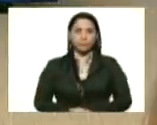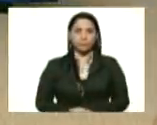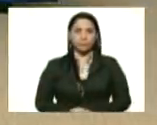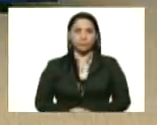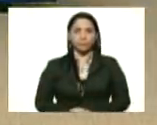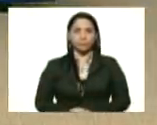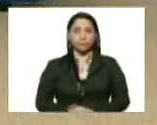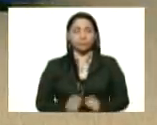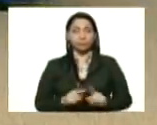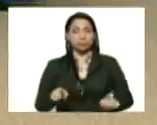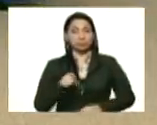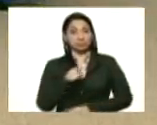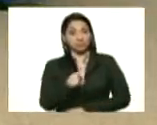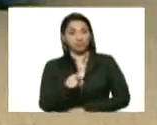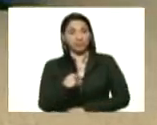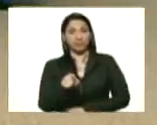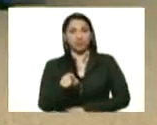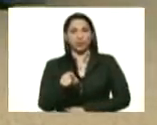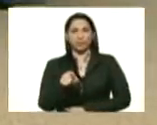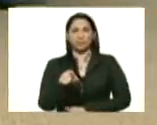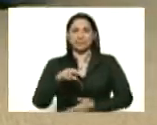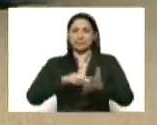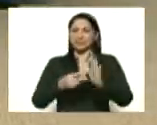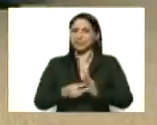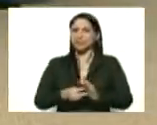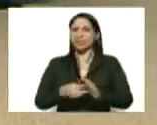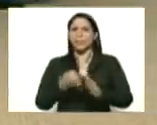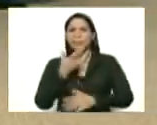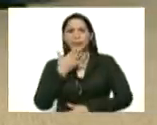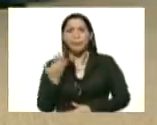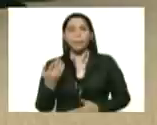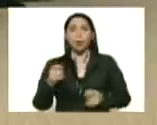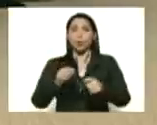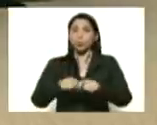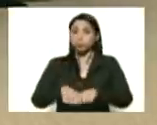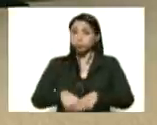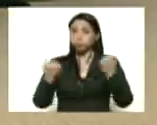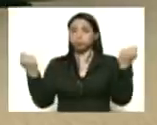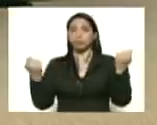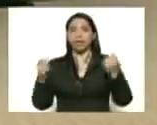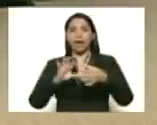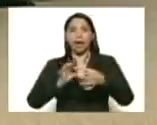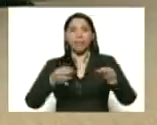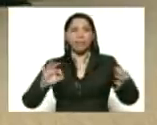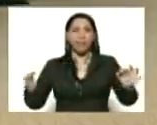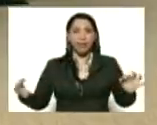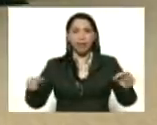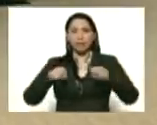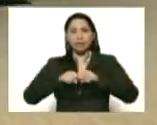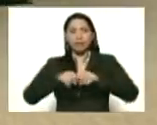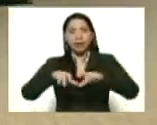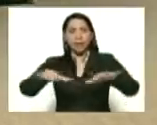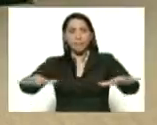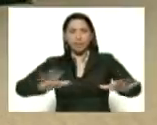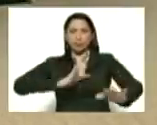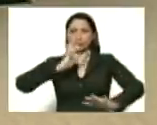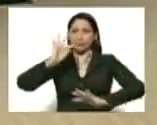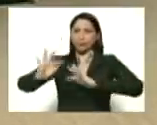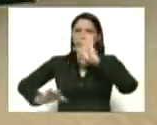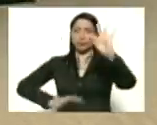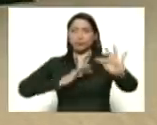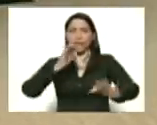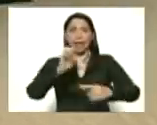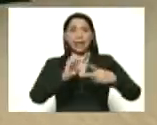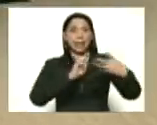Pero eso son vaivenes. Vaivenes. La ruptura de las cadenas de transmisión. Son elementos claves.